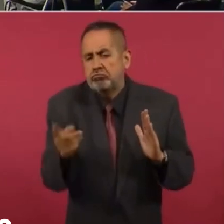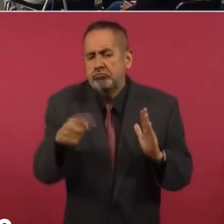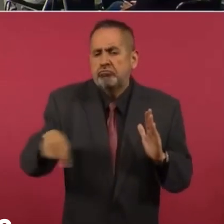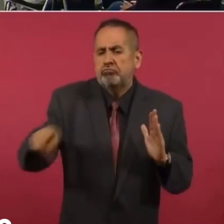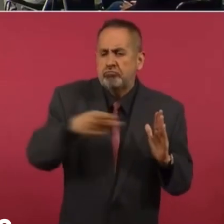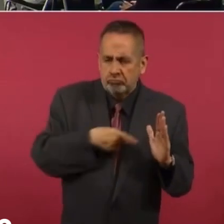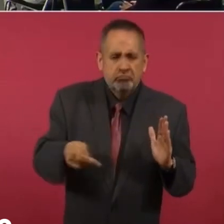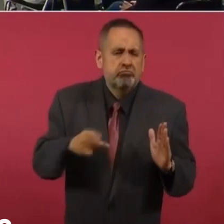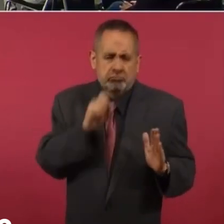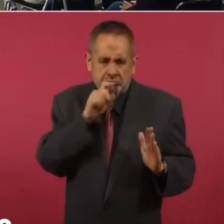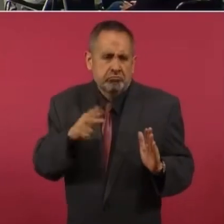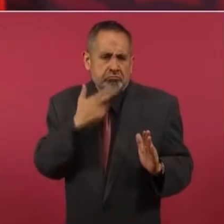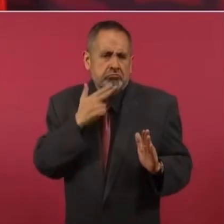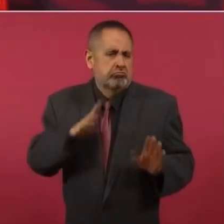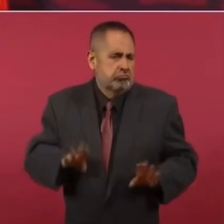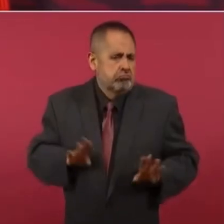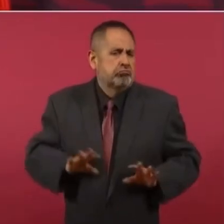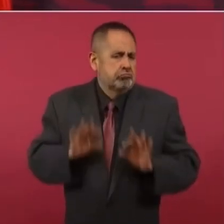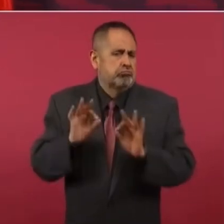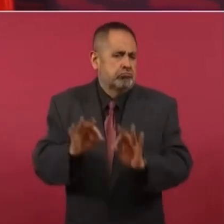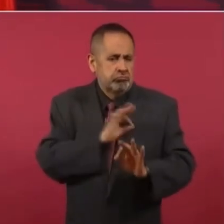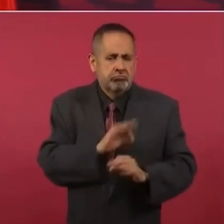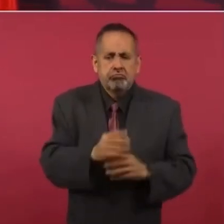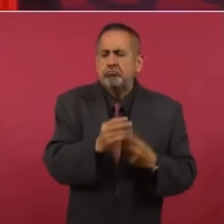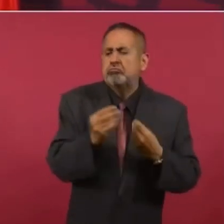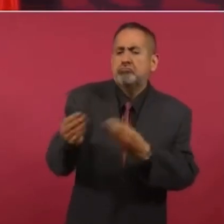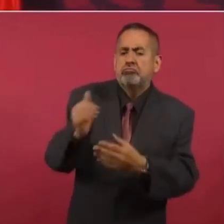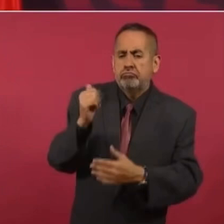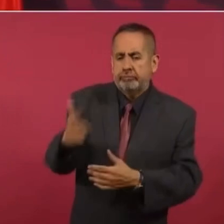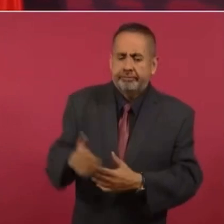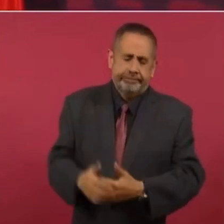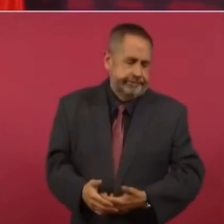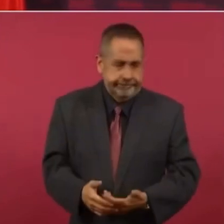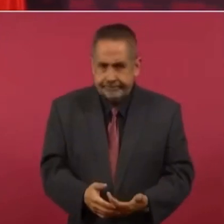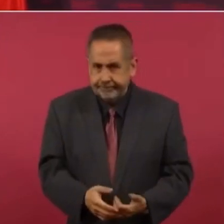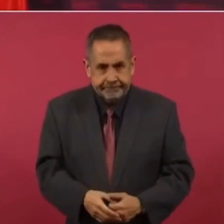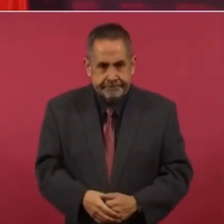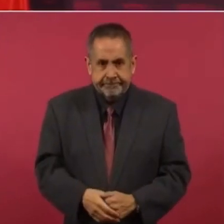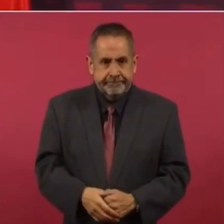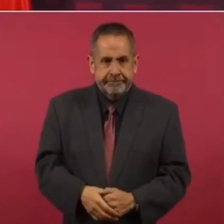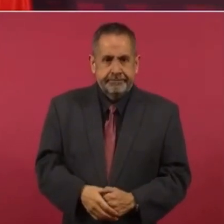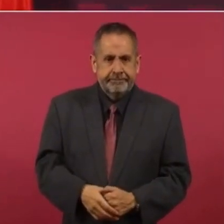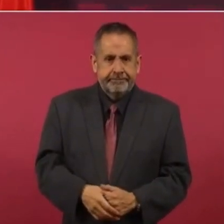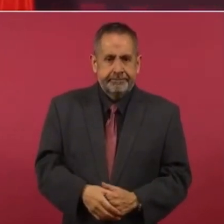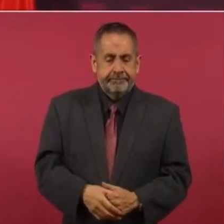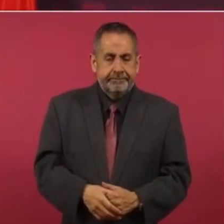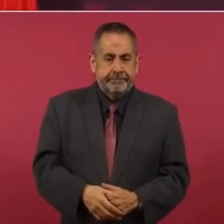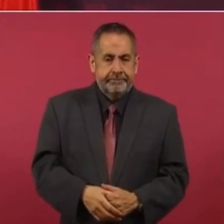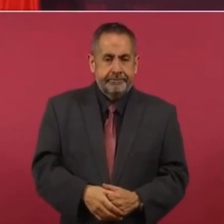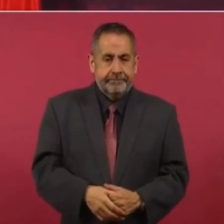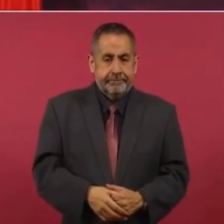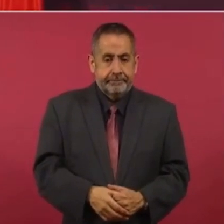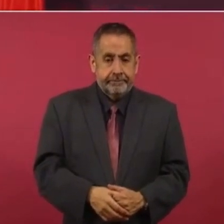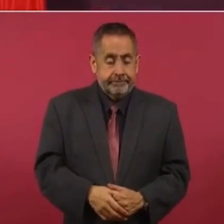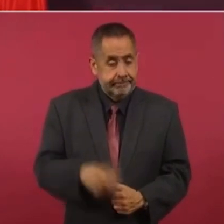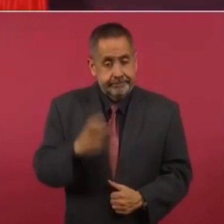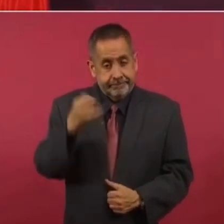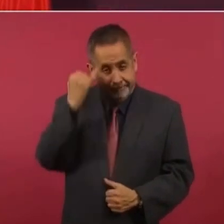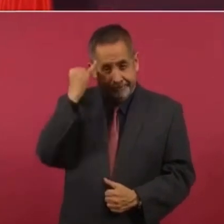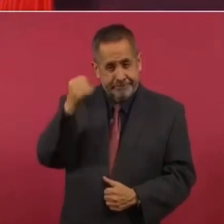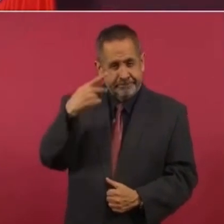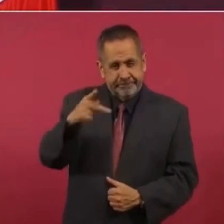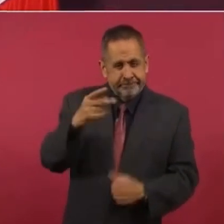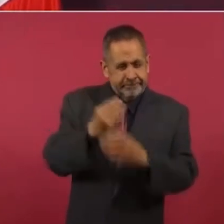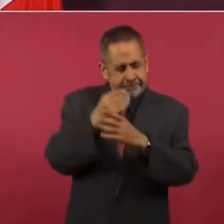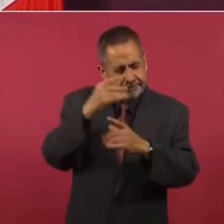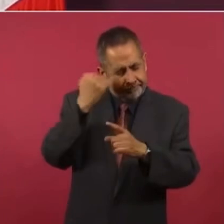arriba goteaba abajo, porque esa era